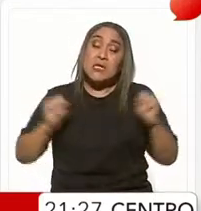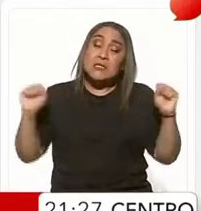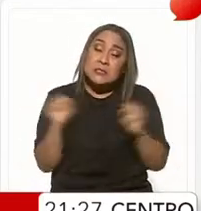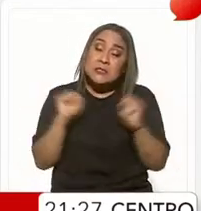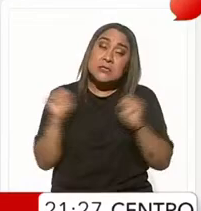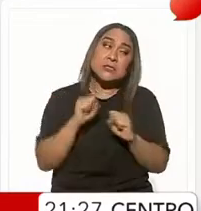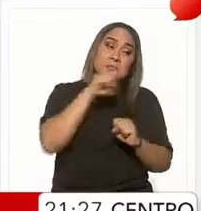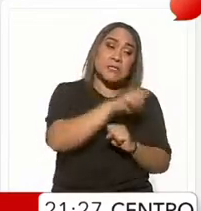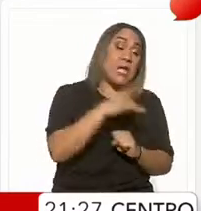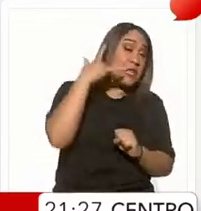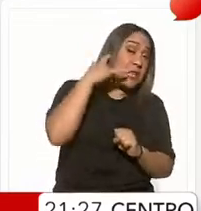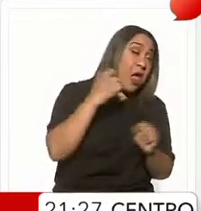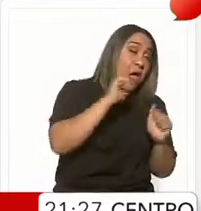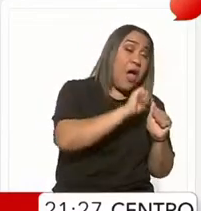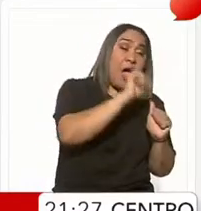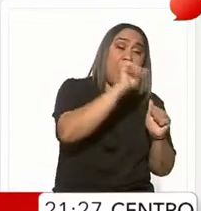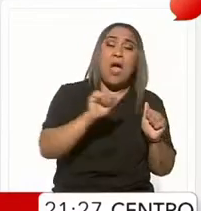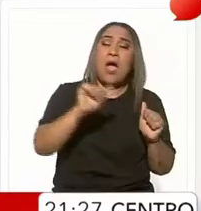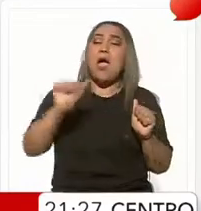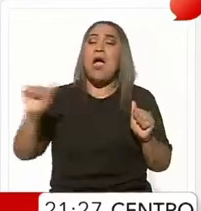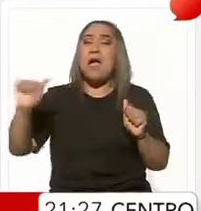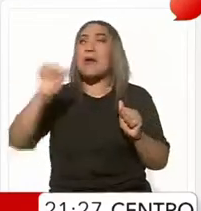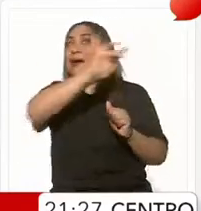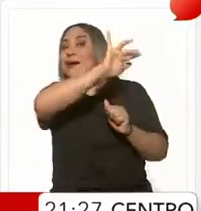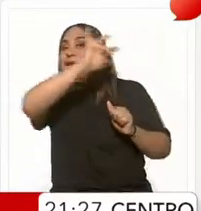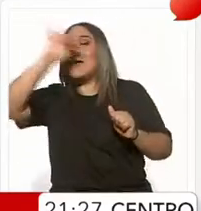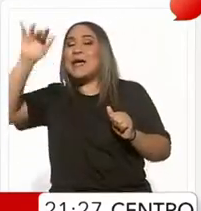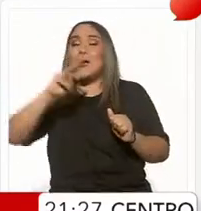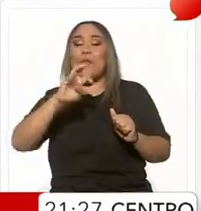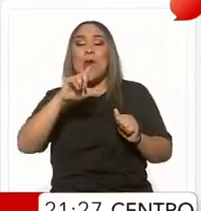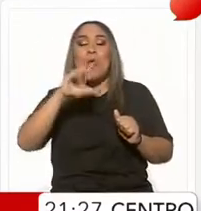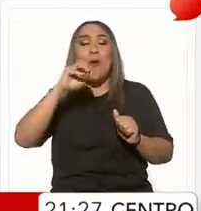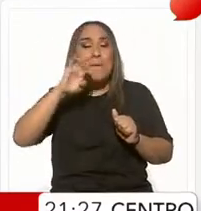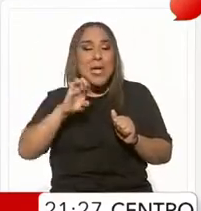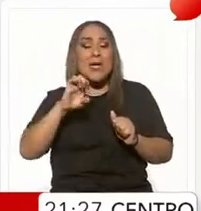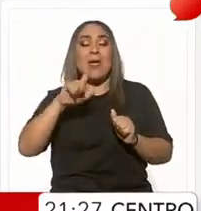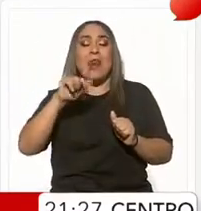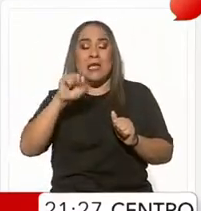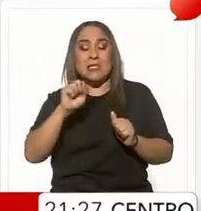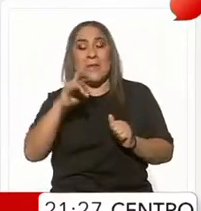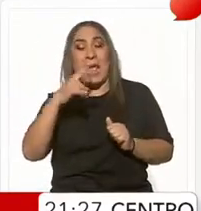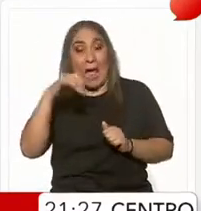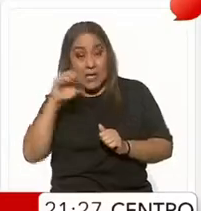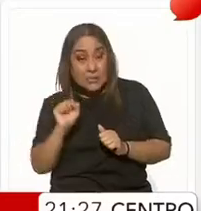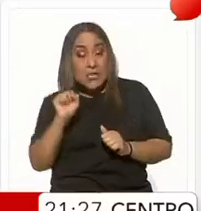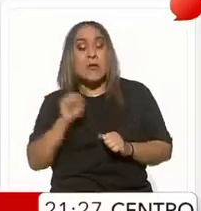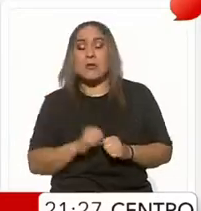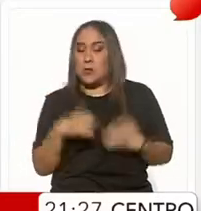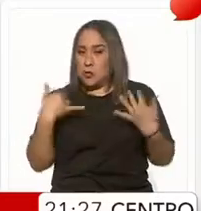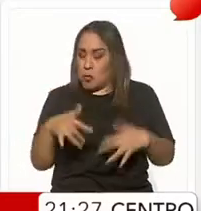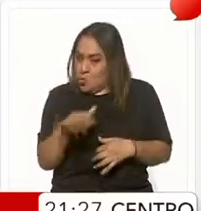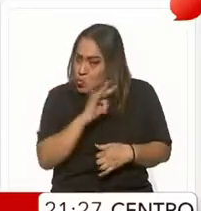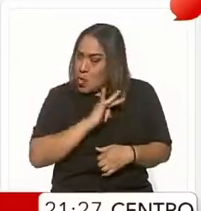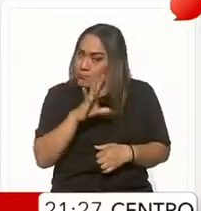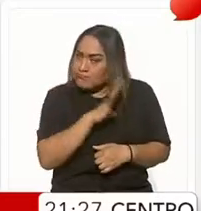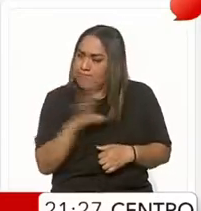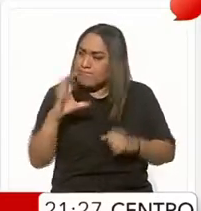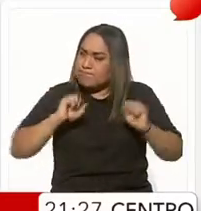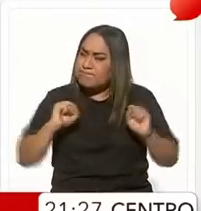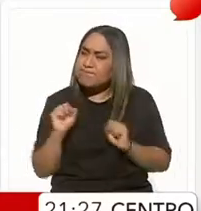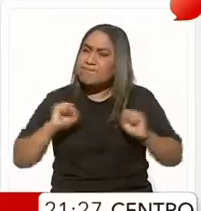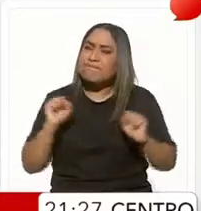Mónica, California, hasta el famoso letrero de Welcome Las Vegas, en Nevada, poniendo a prueba su capacidad física,